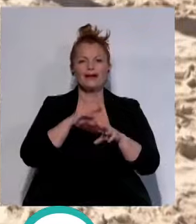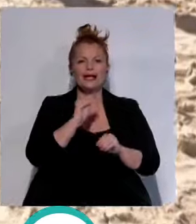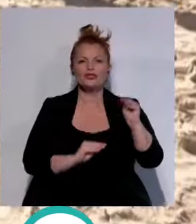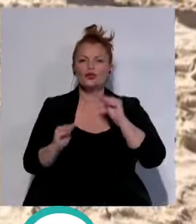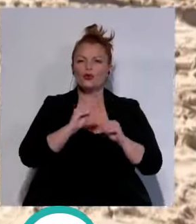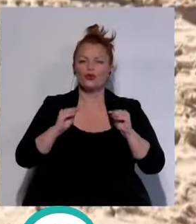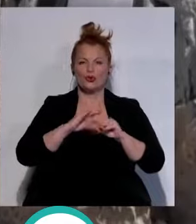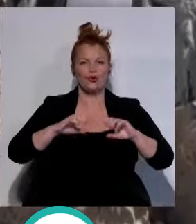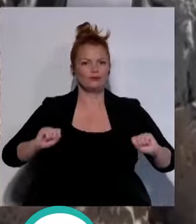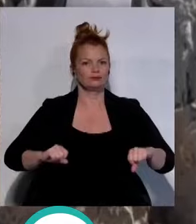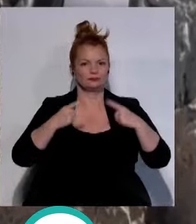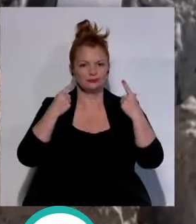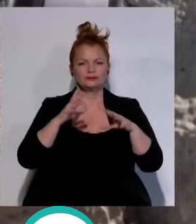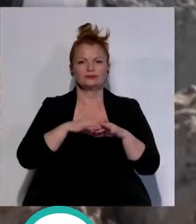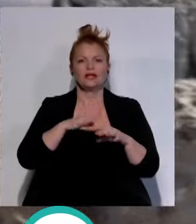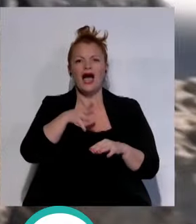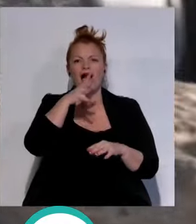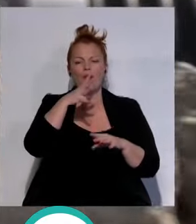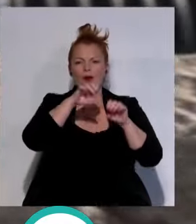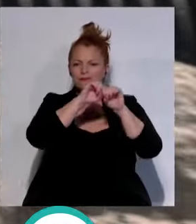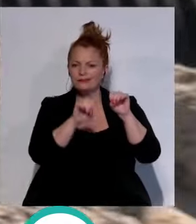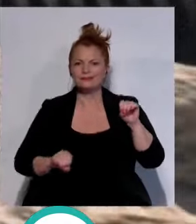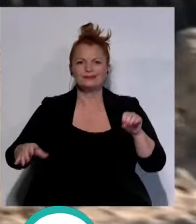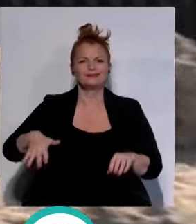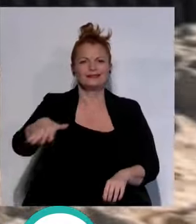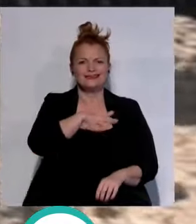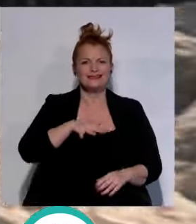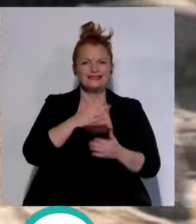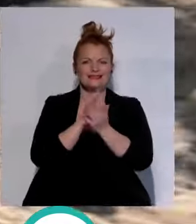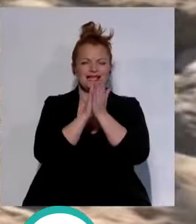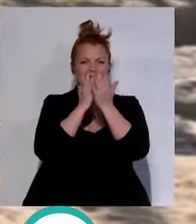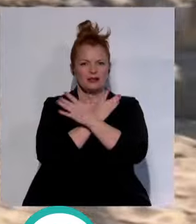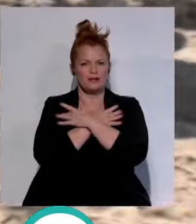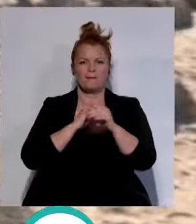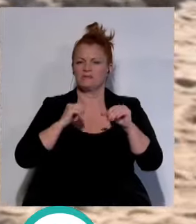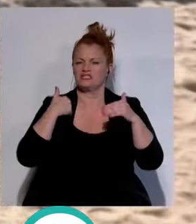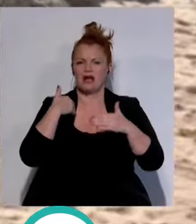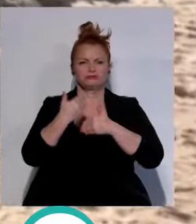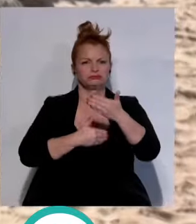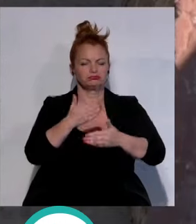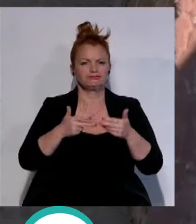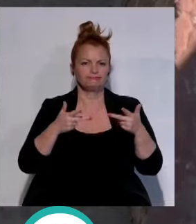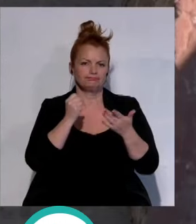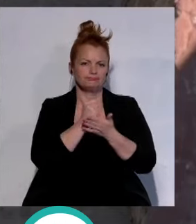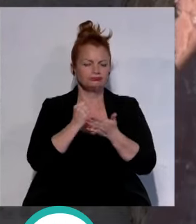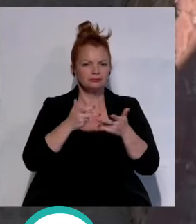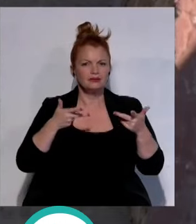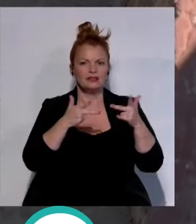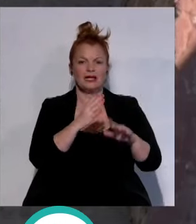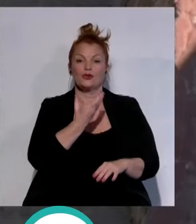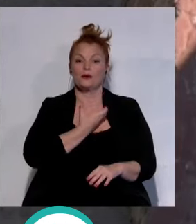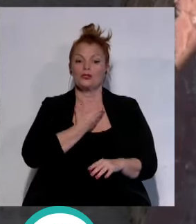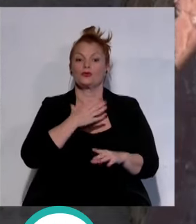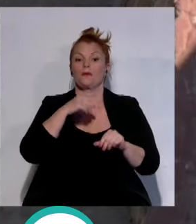definitiva del colector de aguas pluviales de Santa María del Mar se encuentra ya en licitación y el ayuntamiento espera que se pueda